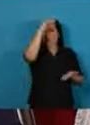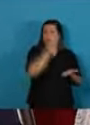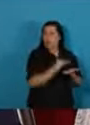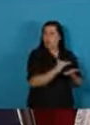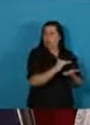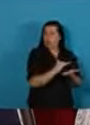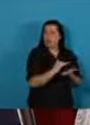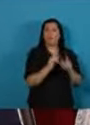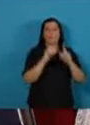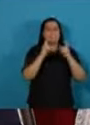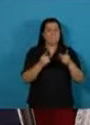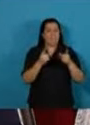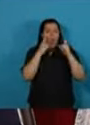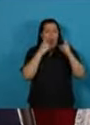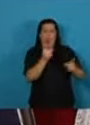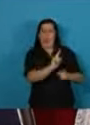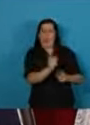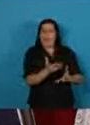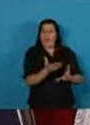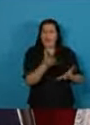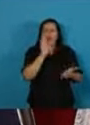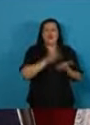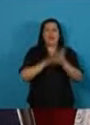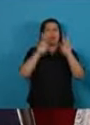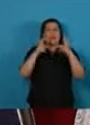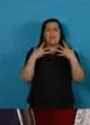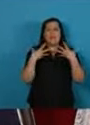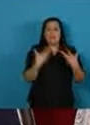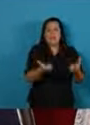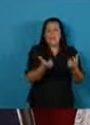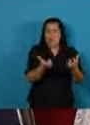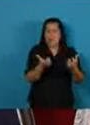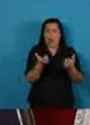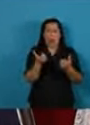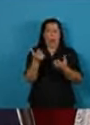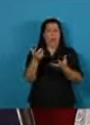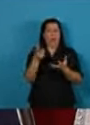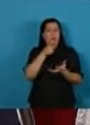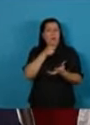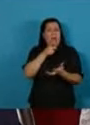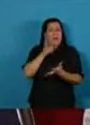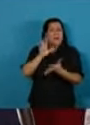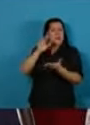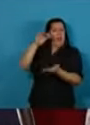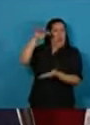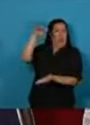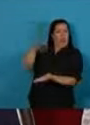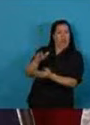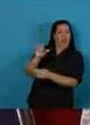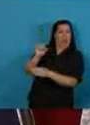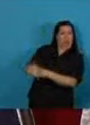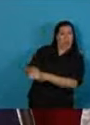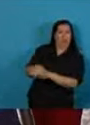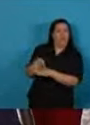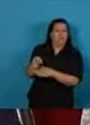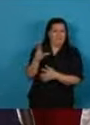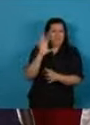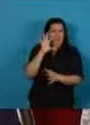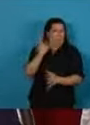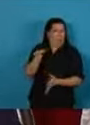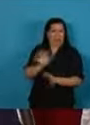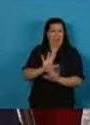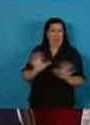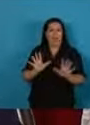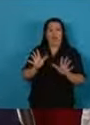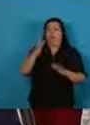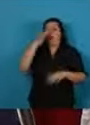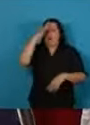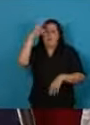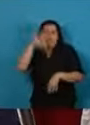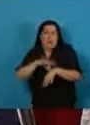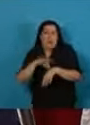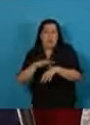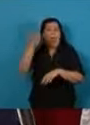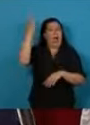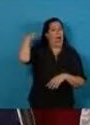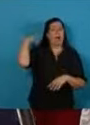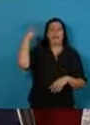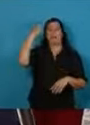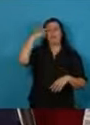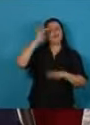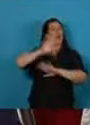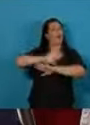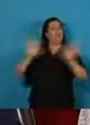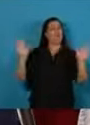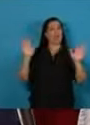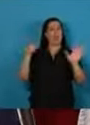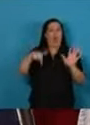La desatención que en estos años ha padecido la salud argentina está a la vista. Enfermedades que creíamos desterradas